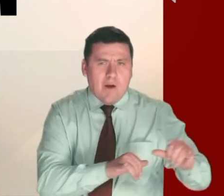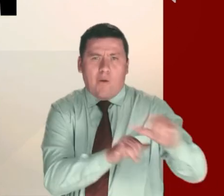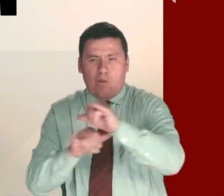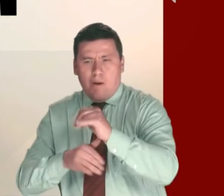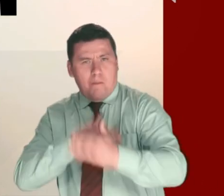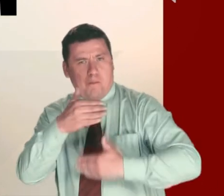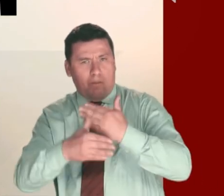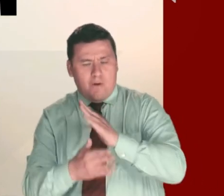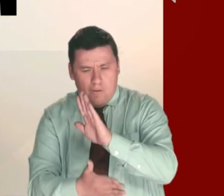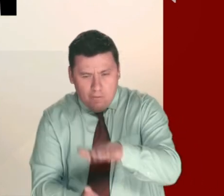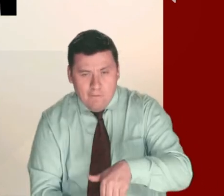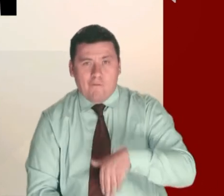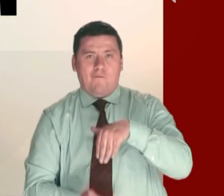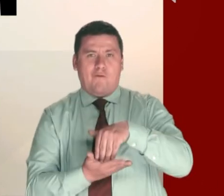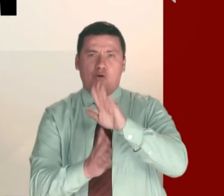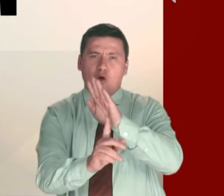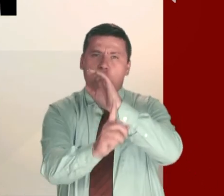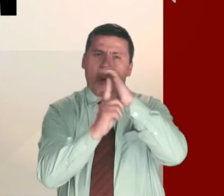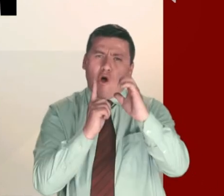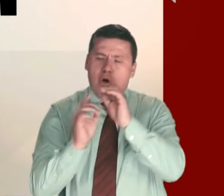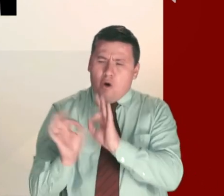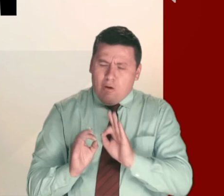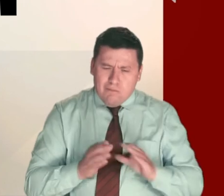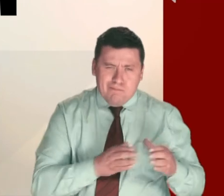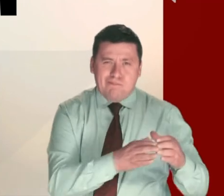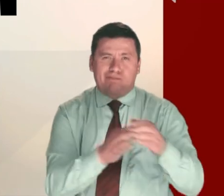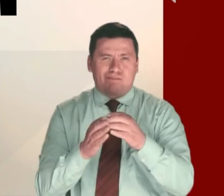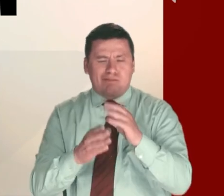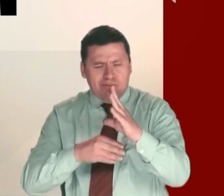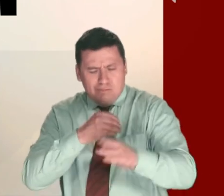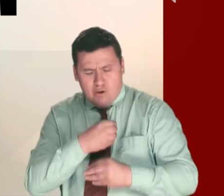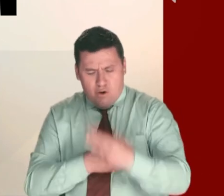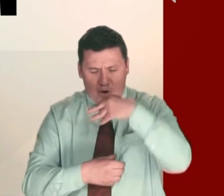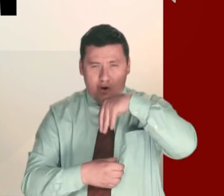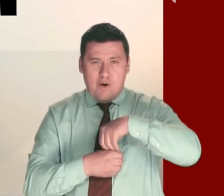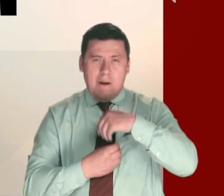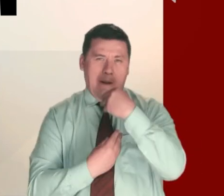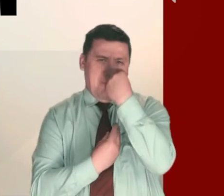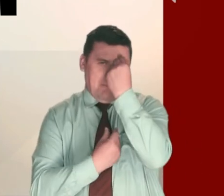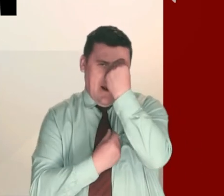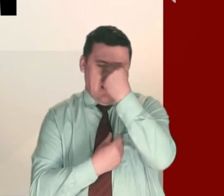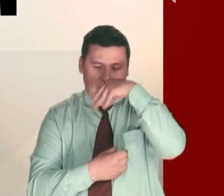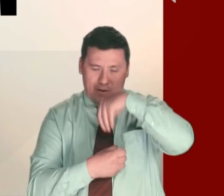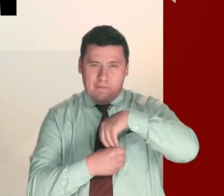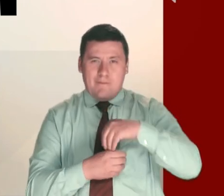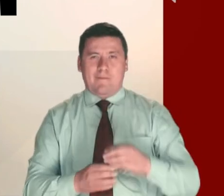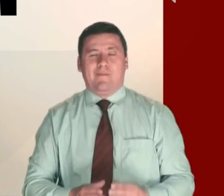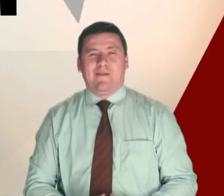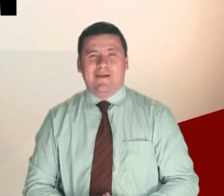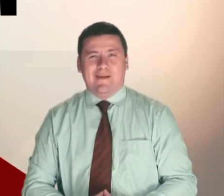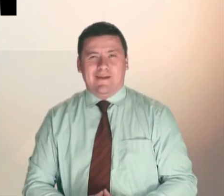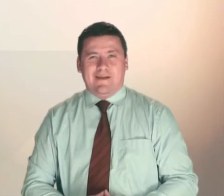los procesos para fortalecer la cultura organizacional y la interiorización de los valores corporativos.